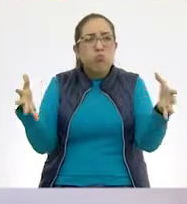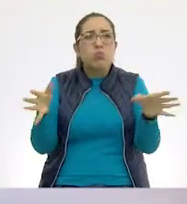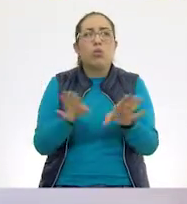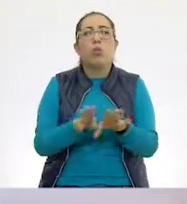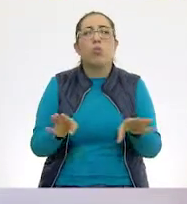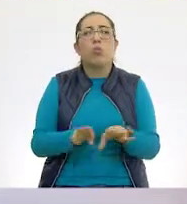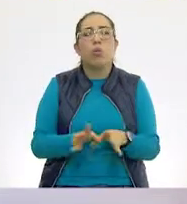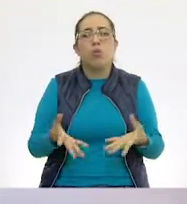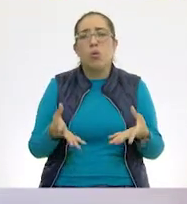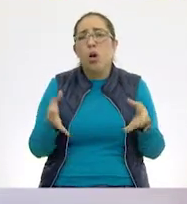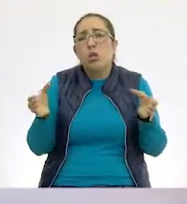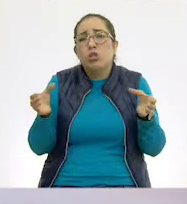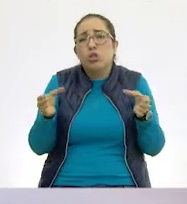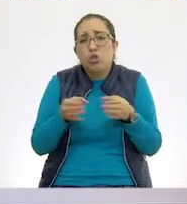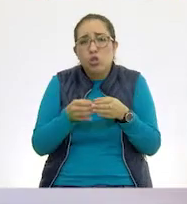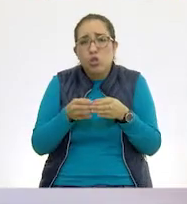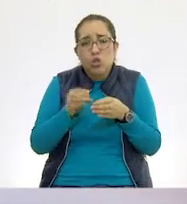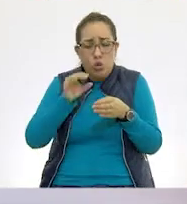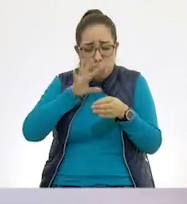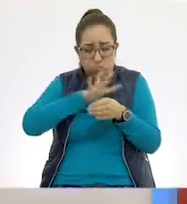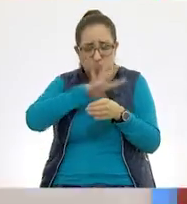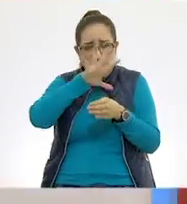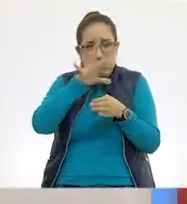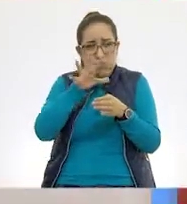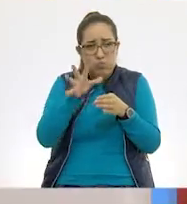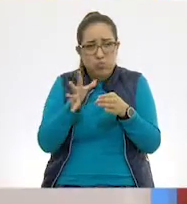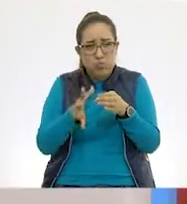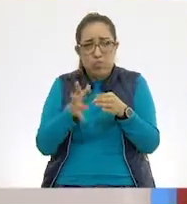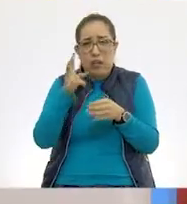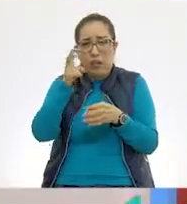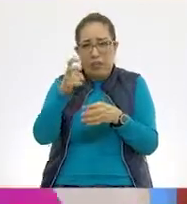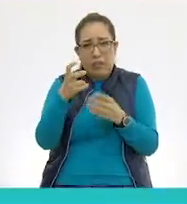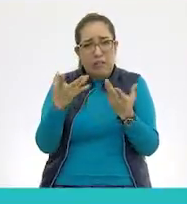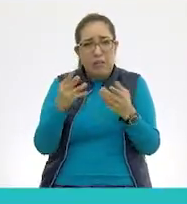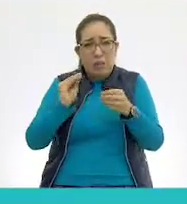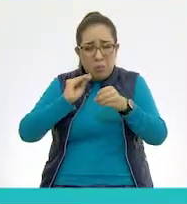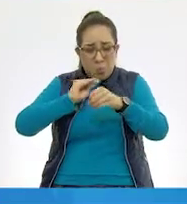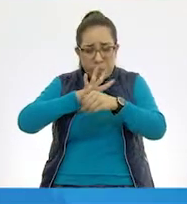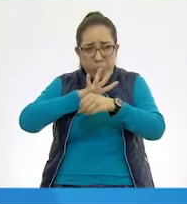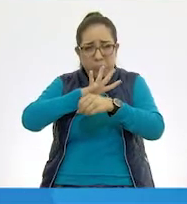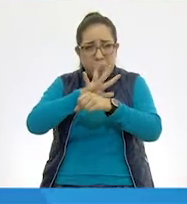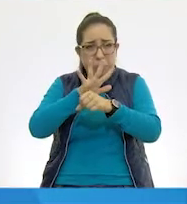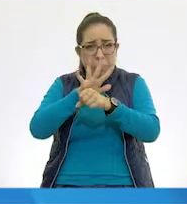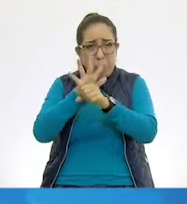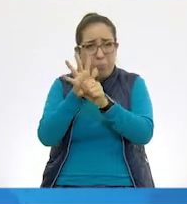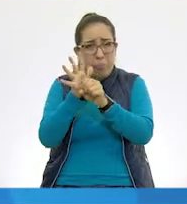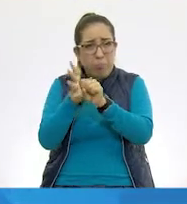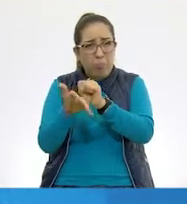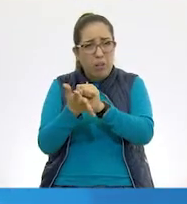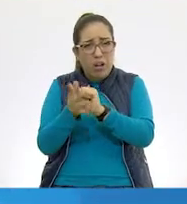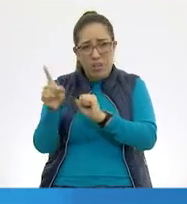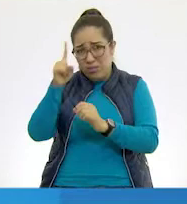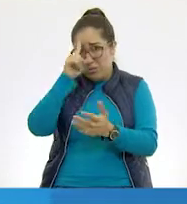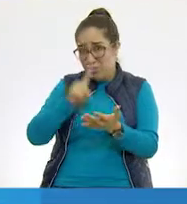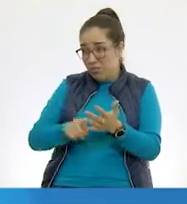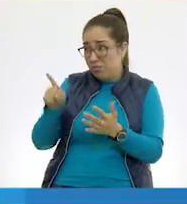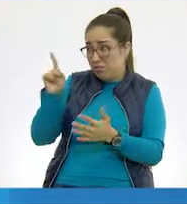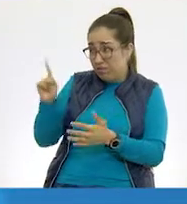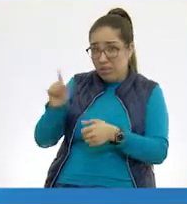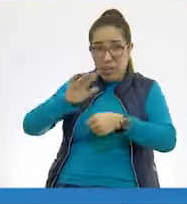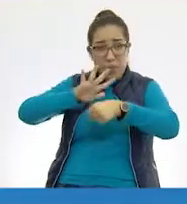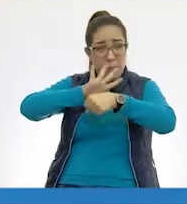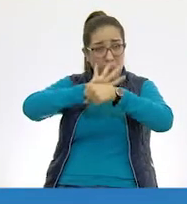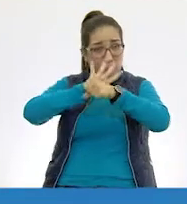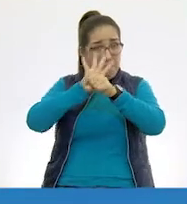mar, pues son pequeños. Exacto, son animales pequeños. Entonces, ¿tú crees que el erizo de mar cumpla con esa